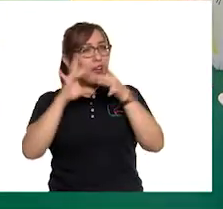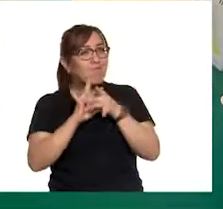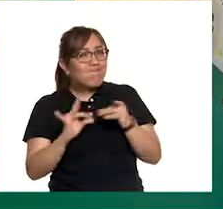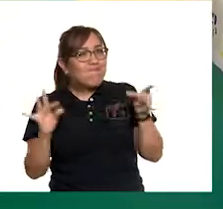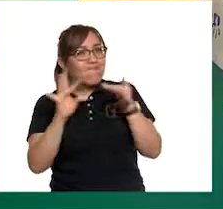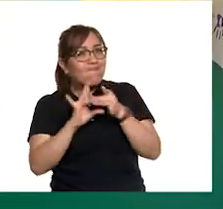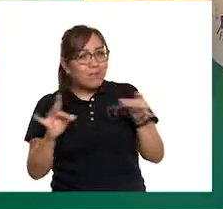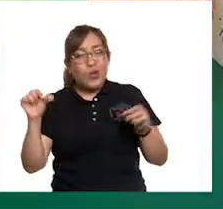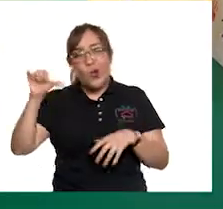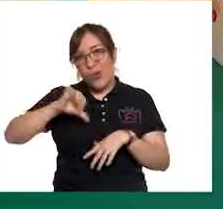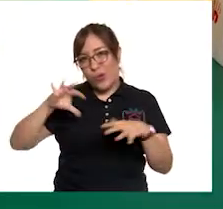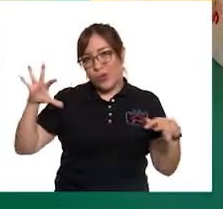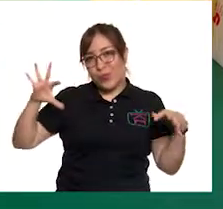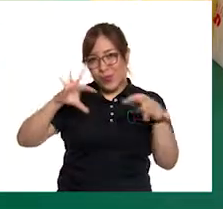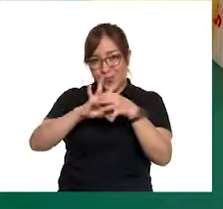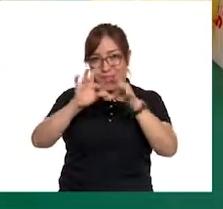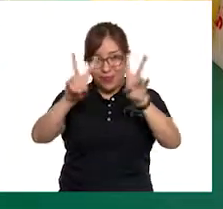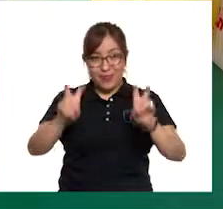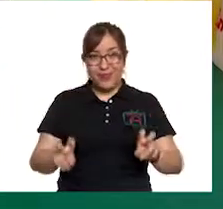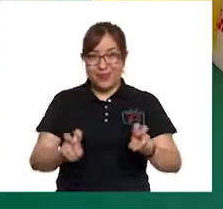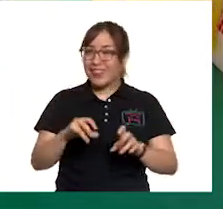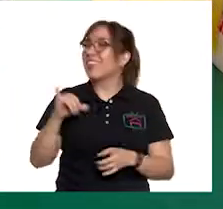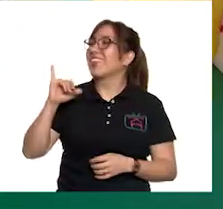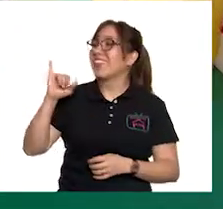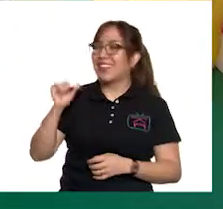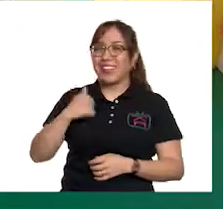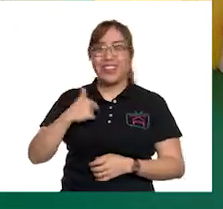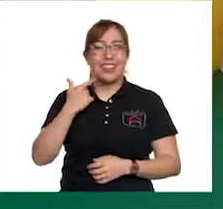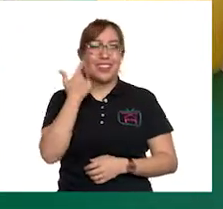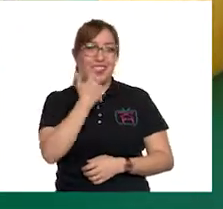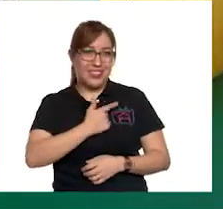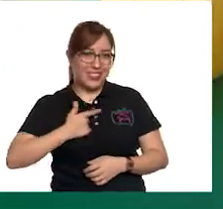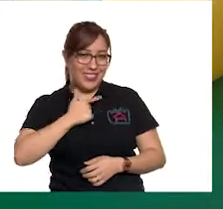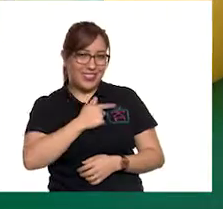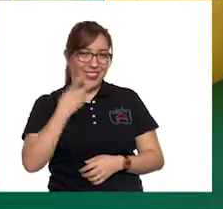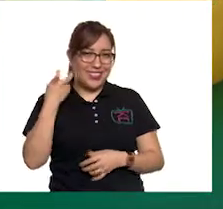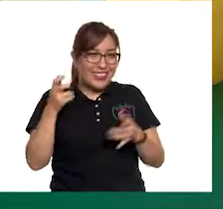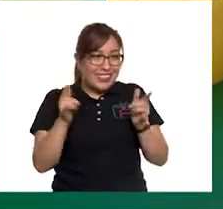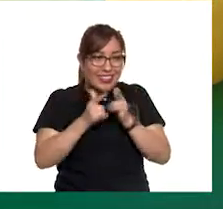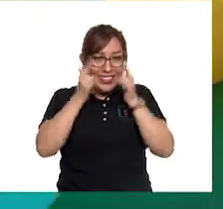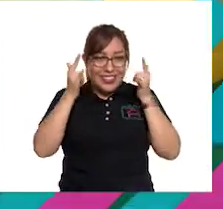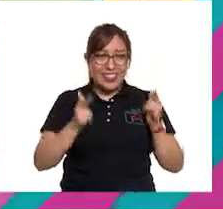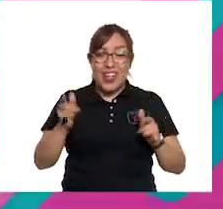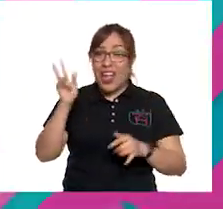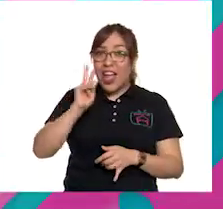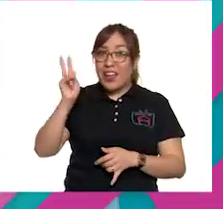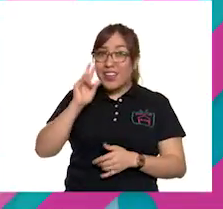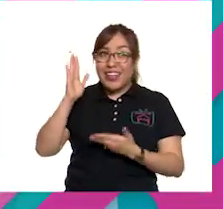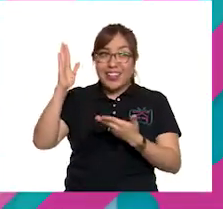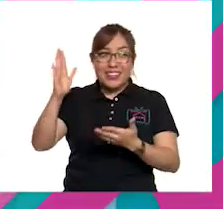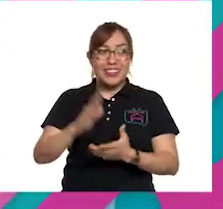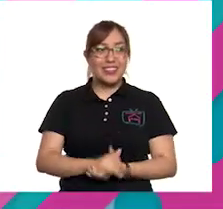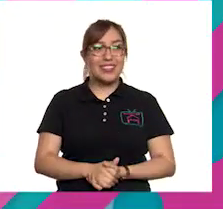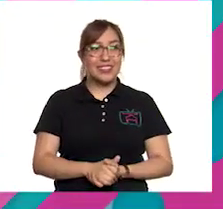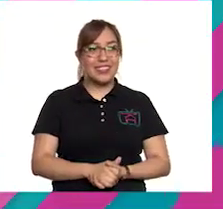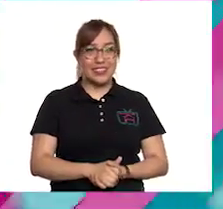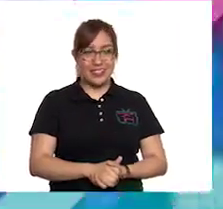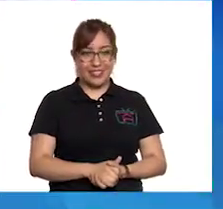nuestra clase del día de hoy. Sí, me gustan los cuentos. A ver, vamos a Vamos a escucharlo y verlo.